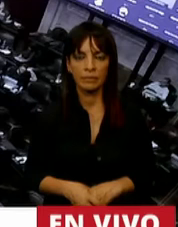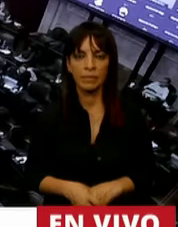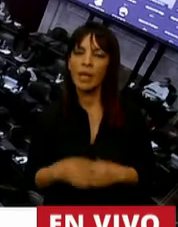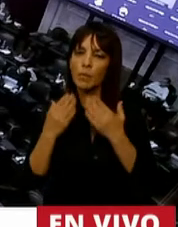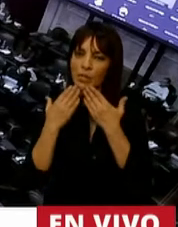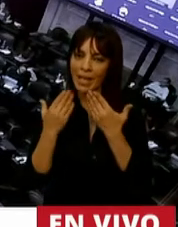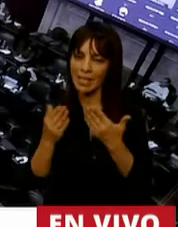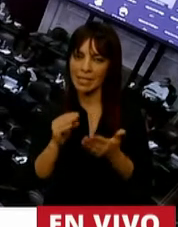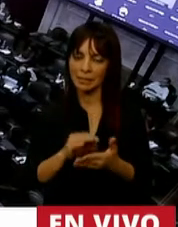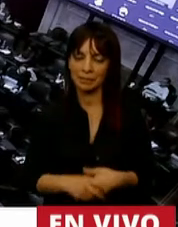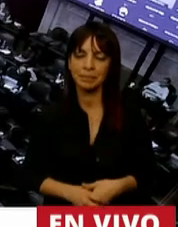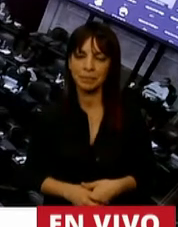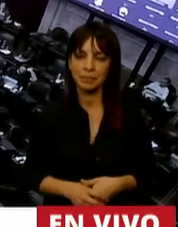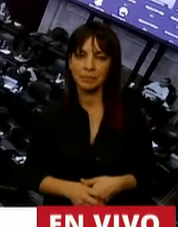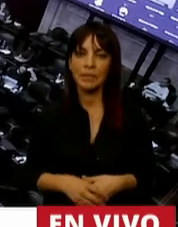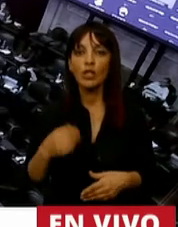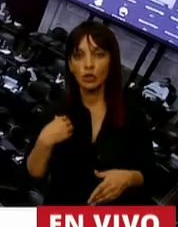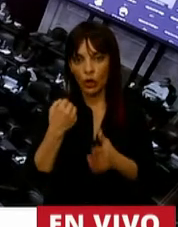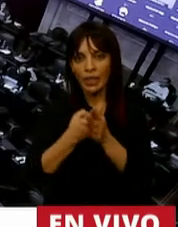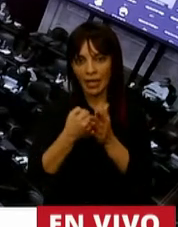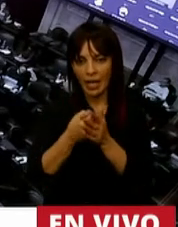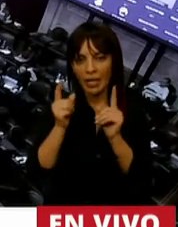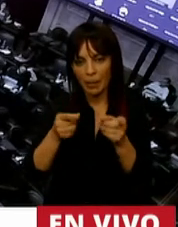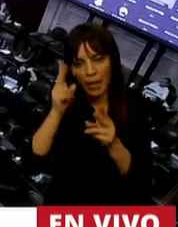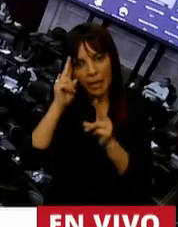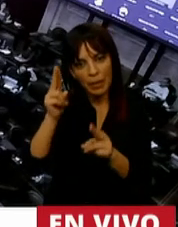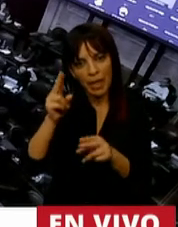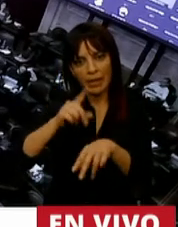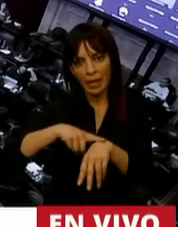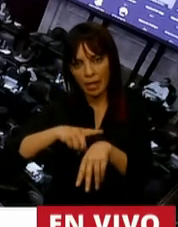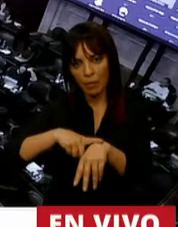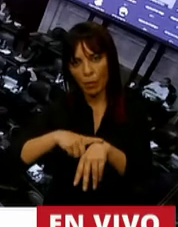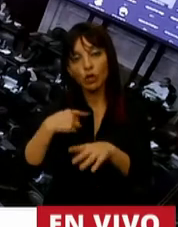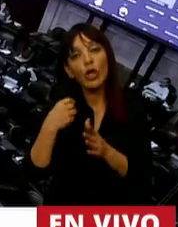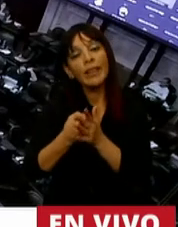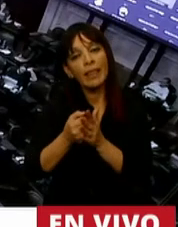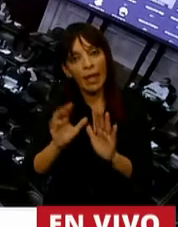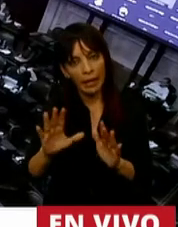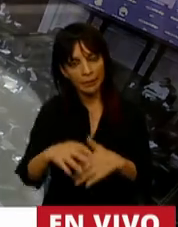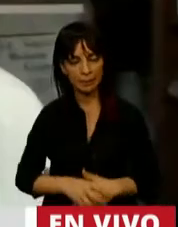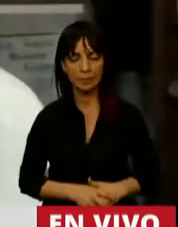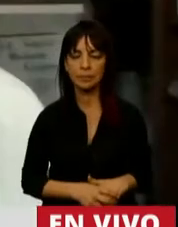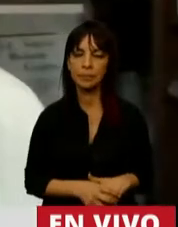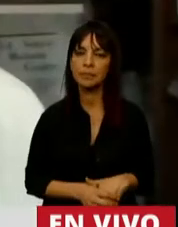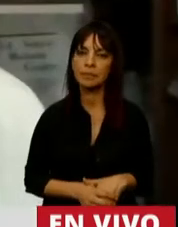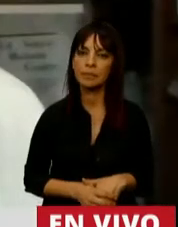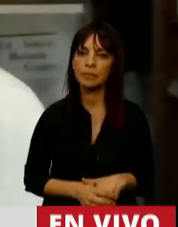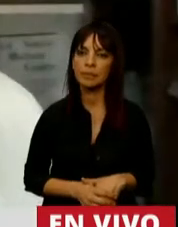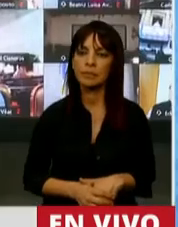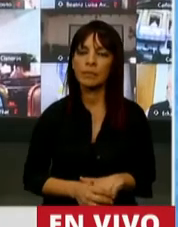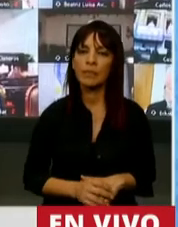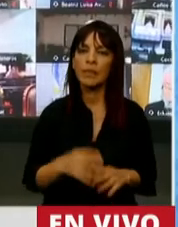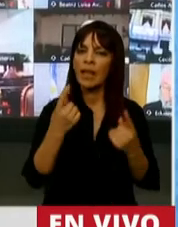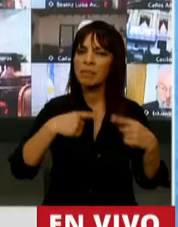Gracias, señor Presidente. Trataré de respetar este tiempo, haré lo posible. ¿De qué se trata lo